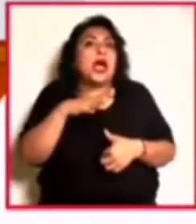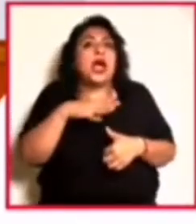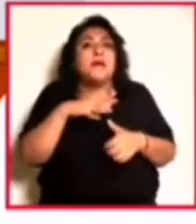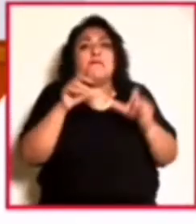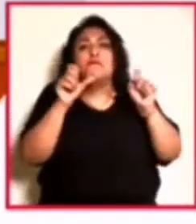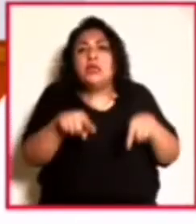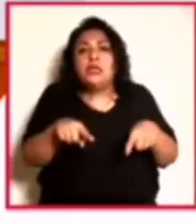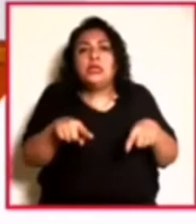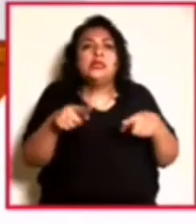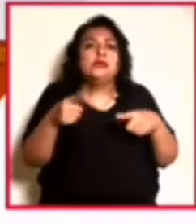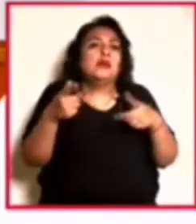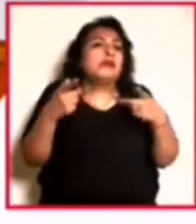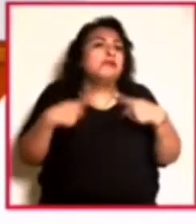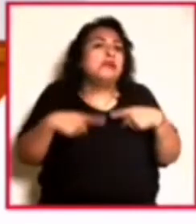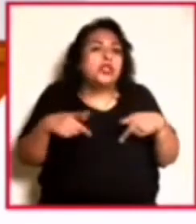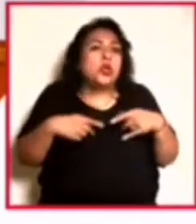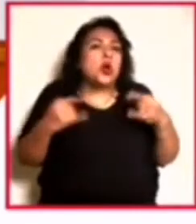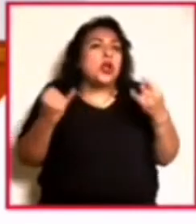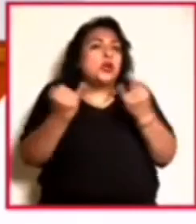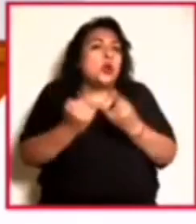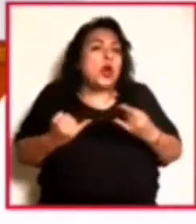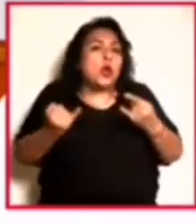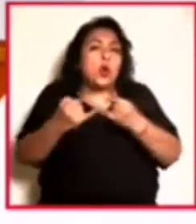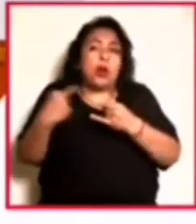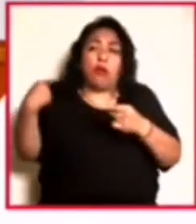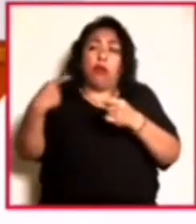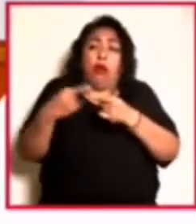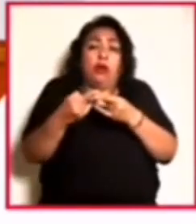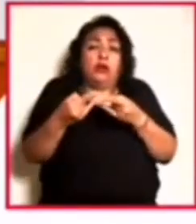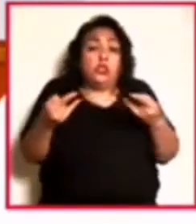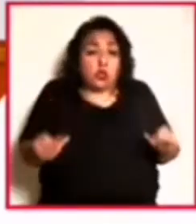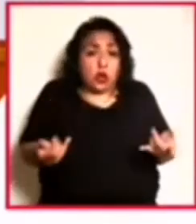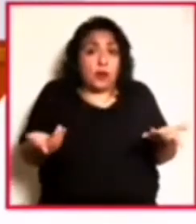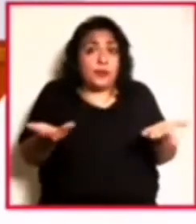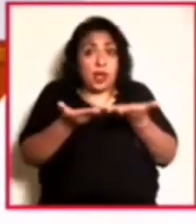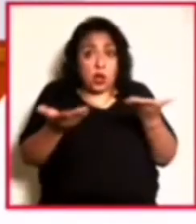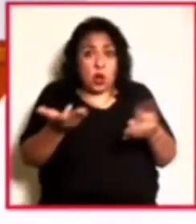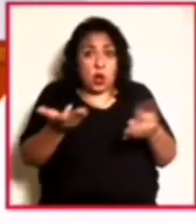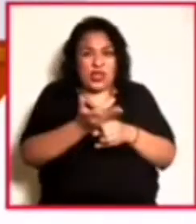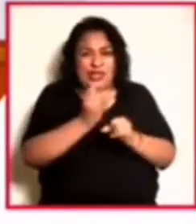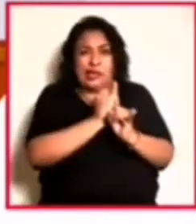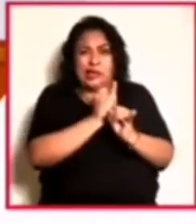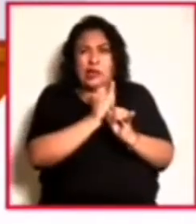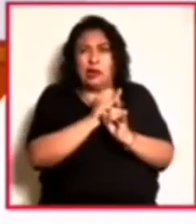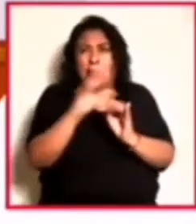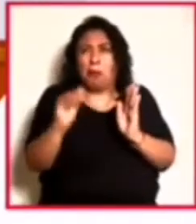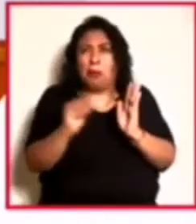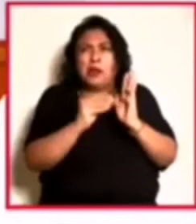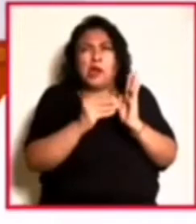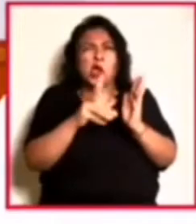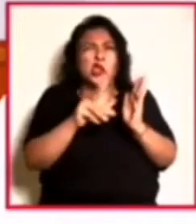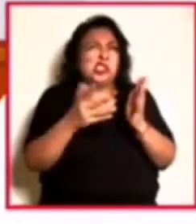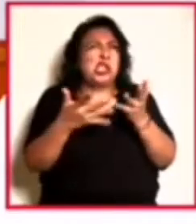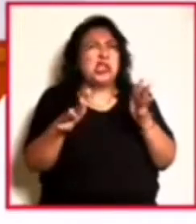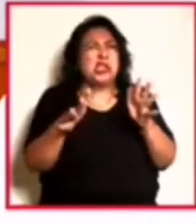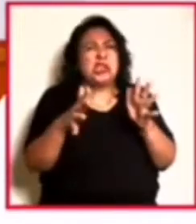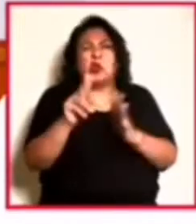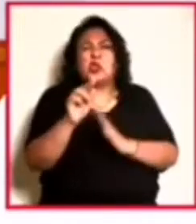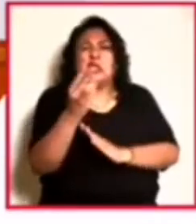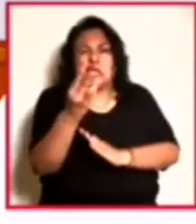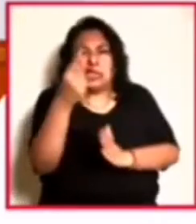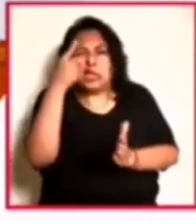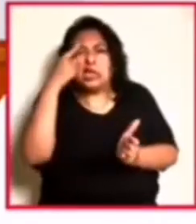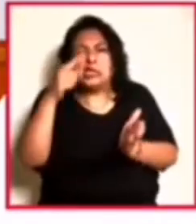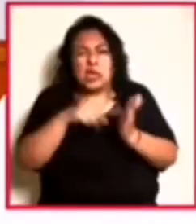sospechosos en la historia y tenemos ahorita en la página son ochenta y tantos, ochenta y tres creo